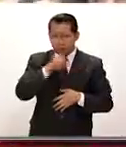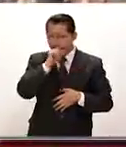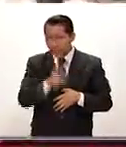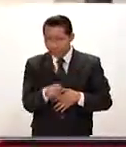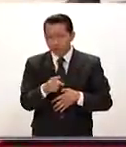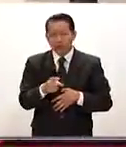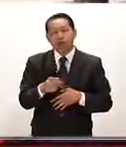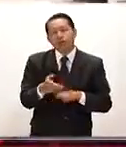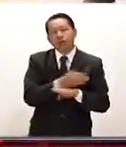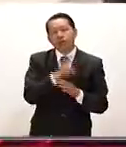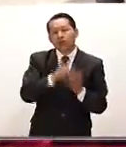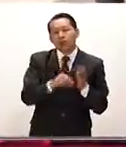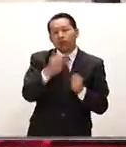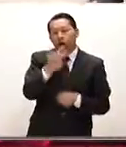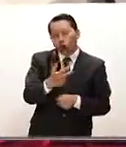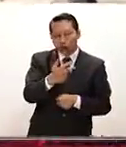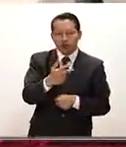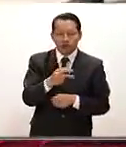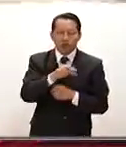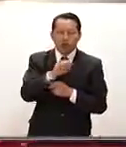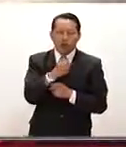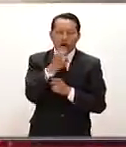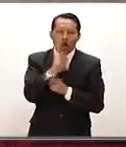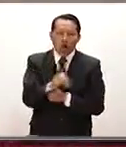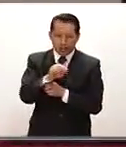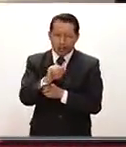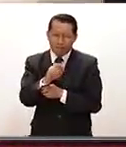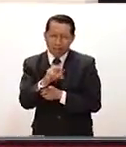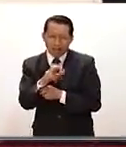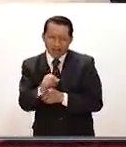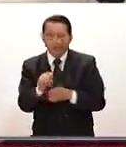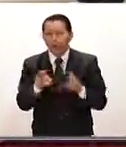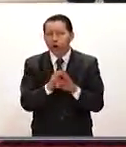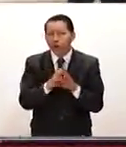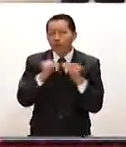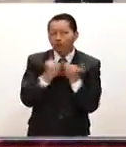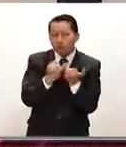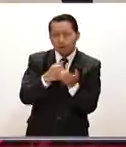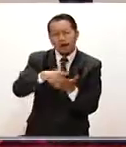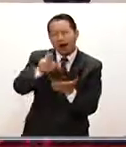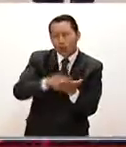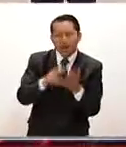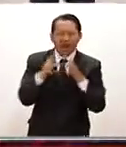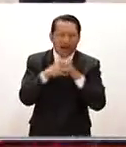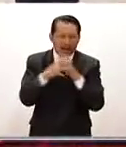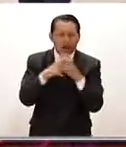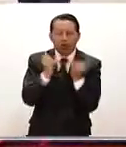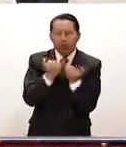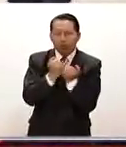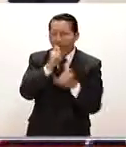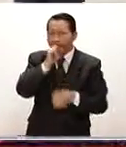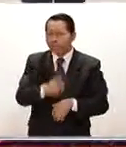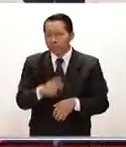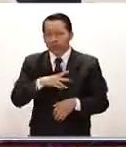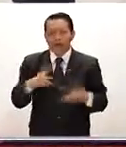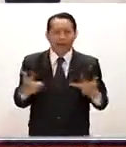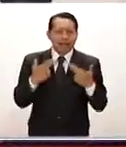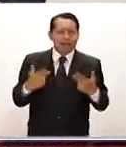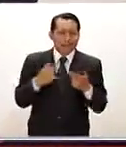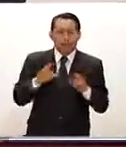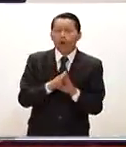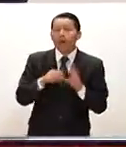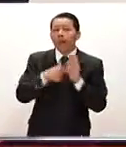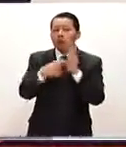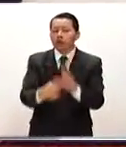presidencial de 2008, el senador John McCain, como sabemos fue héroe de guerra y ha tenido batallas contra el cáncer, dio a conocer más de 70